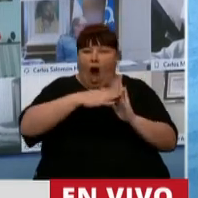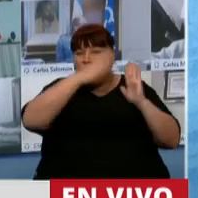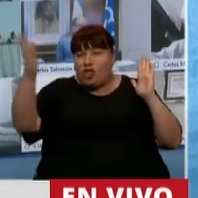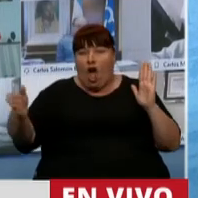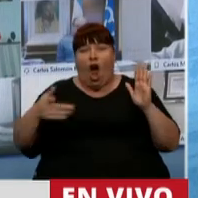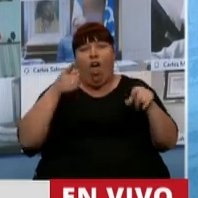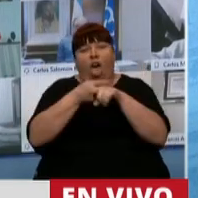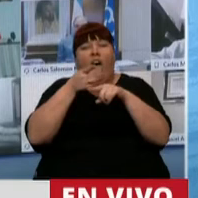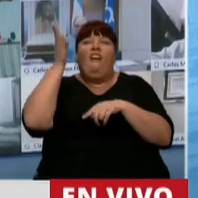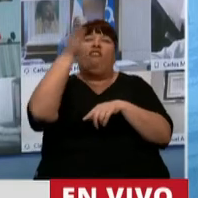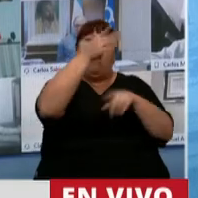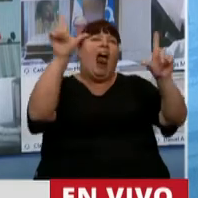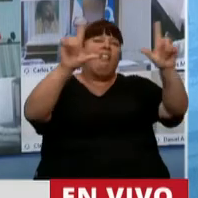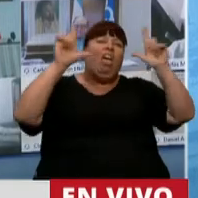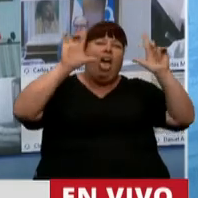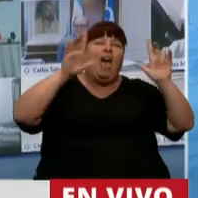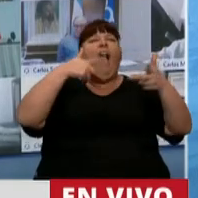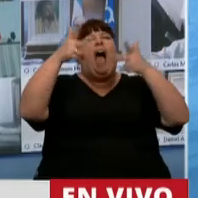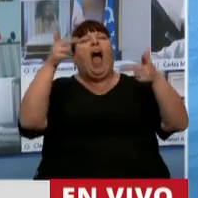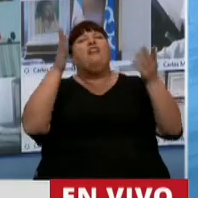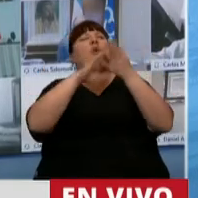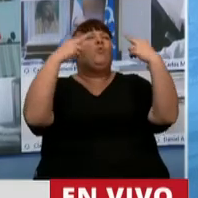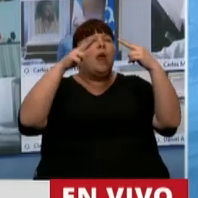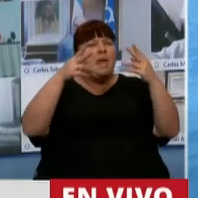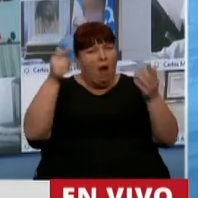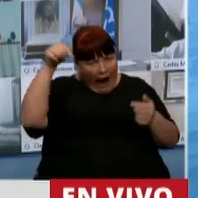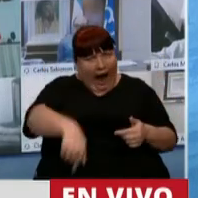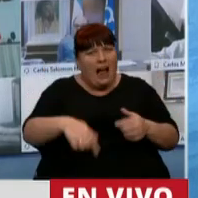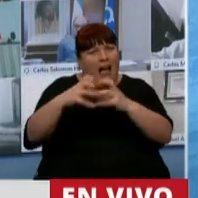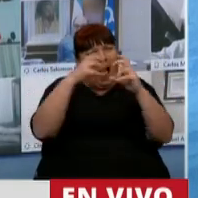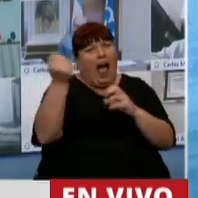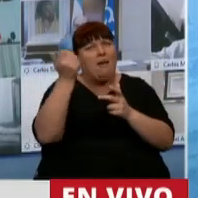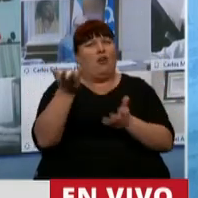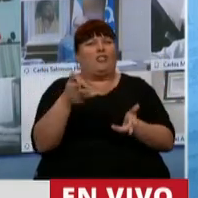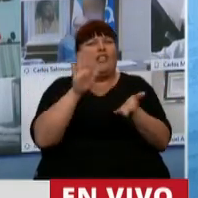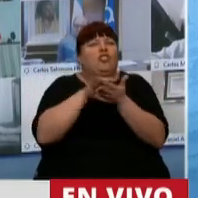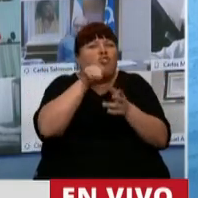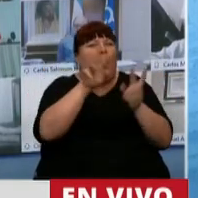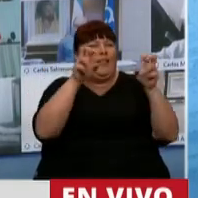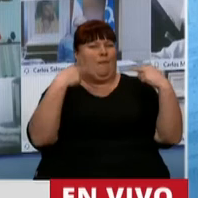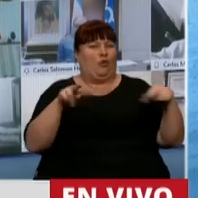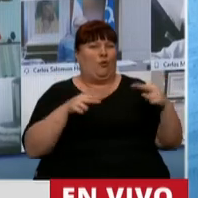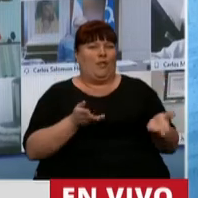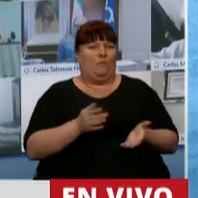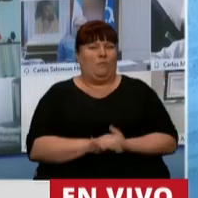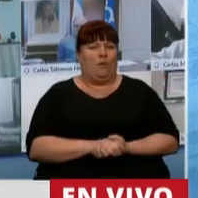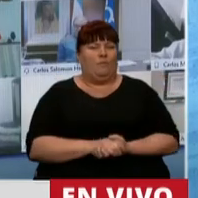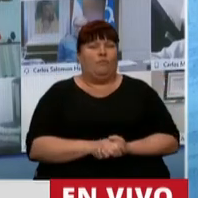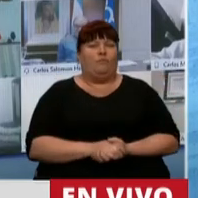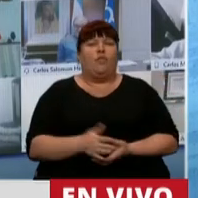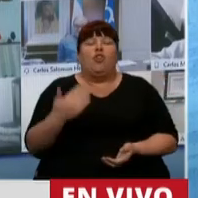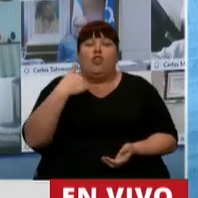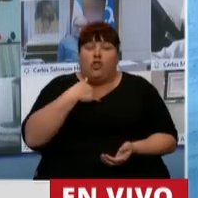destinaron a ir a los canales de televisión para hablar del turismo para hablar de la importancia de este sector yo